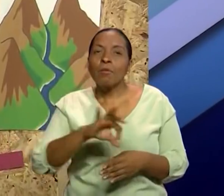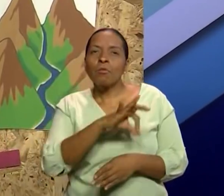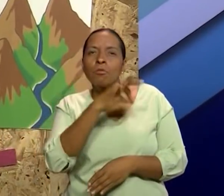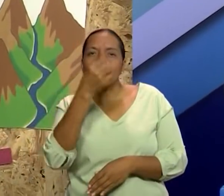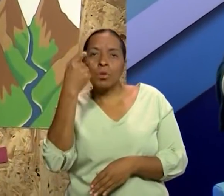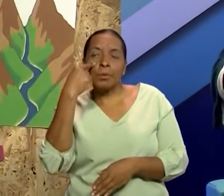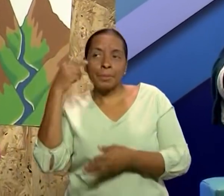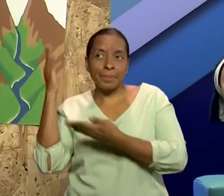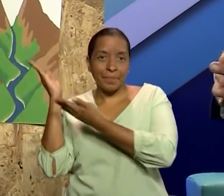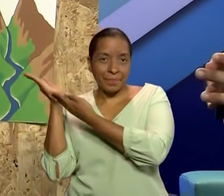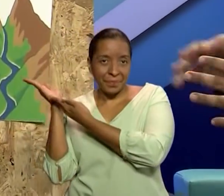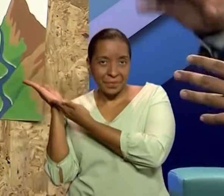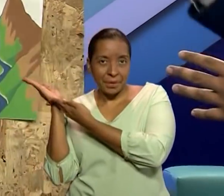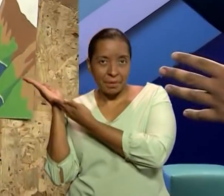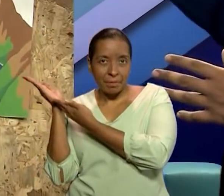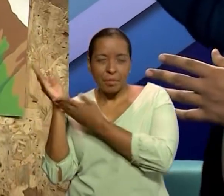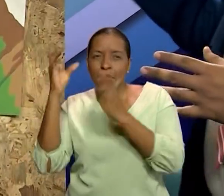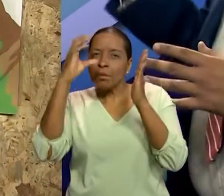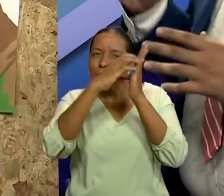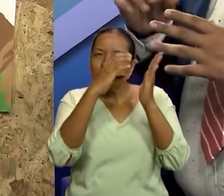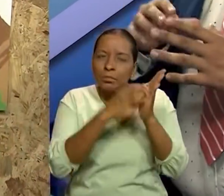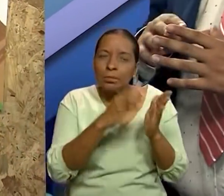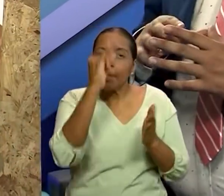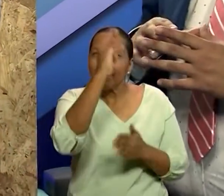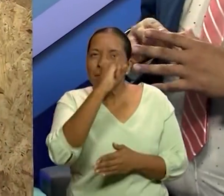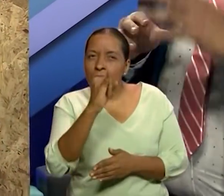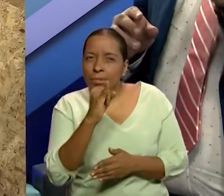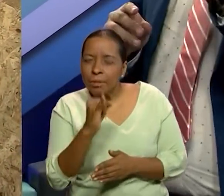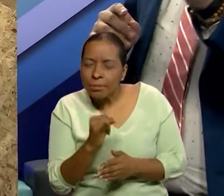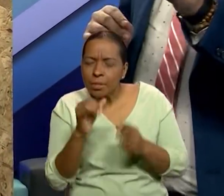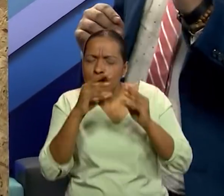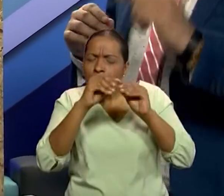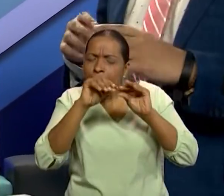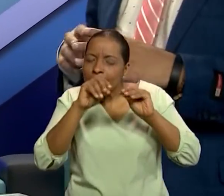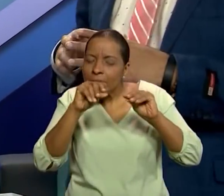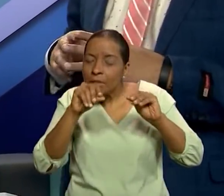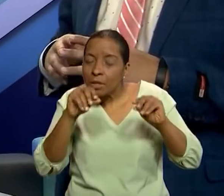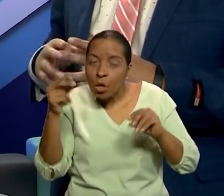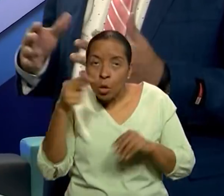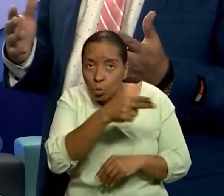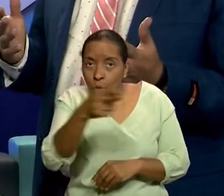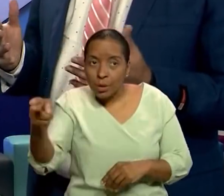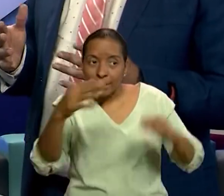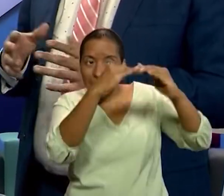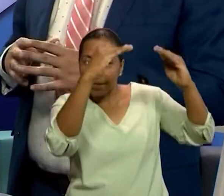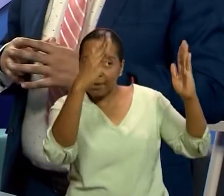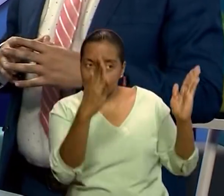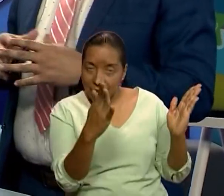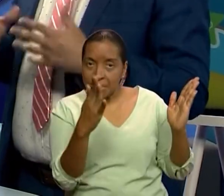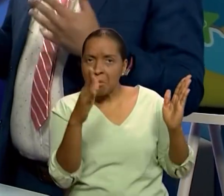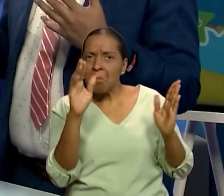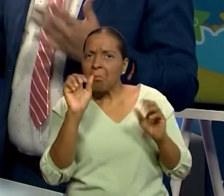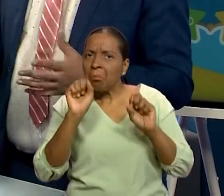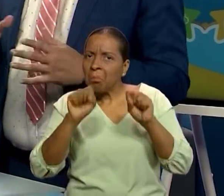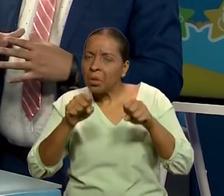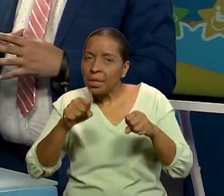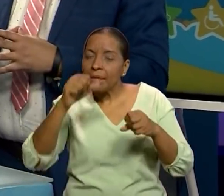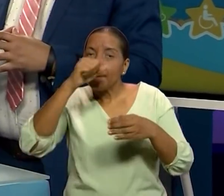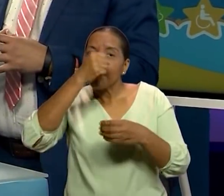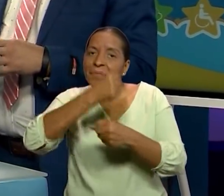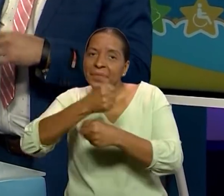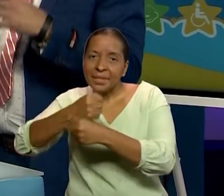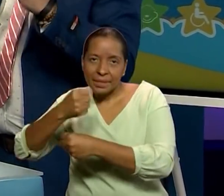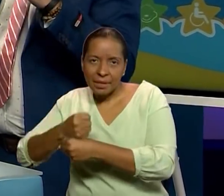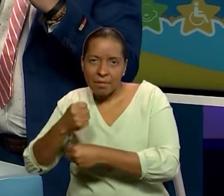representado a través de imágenes, a través de diferentes texturas. Ustedes pueden en casa trabajar con el chico totalmente